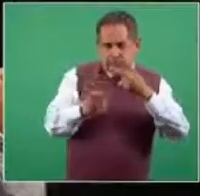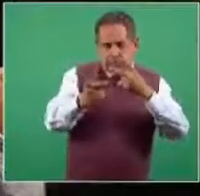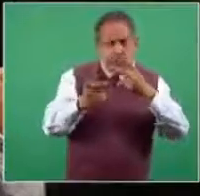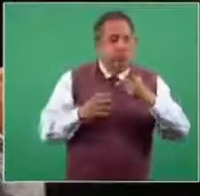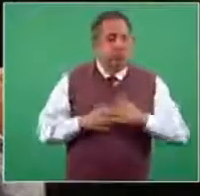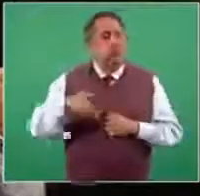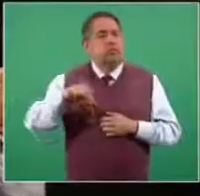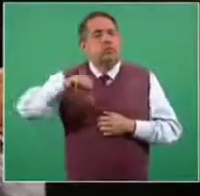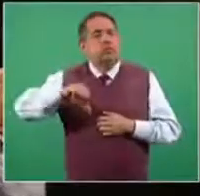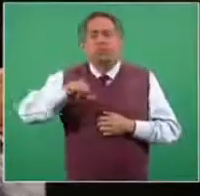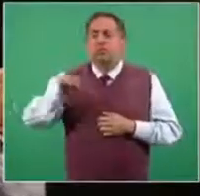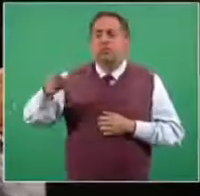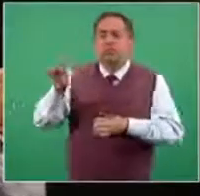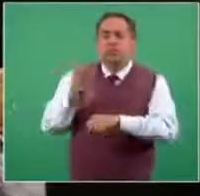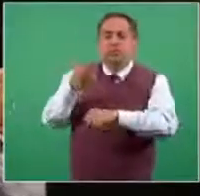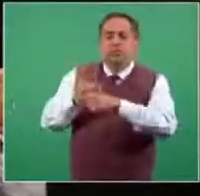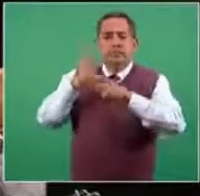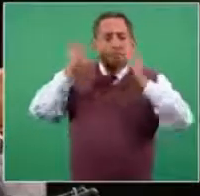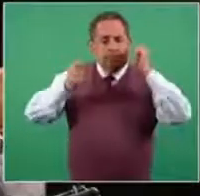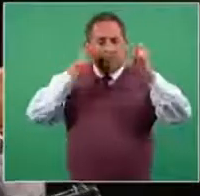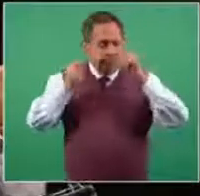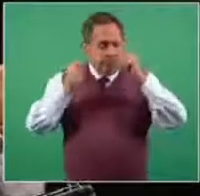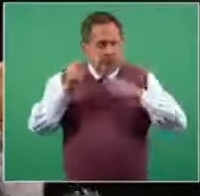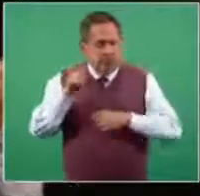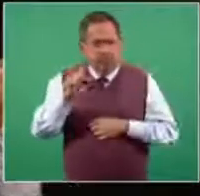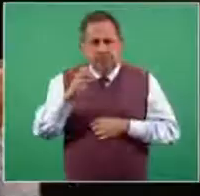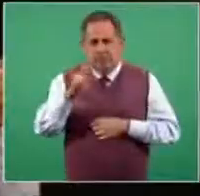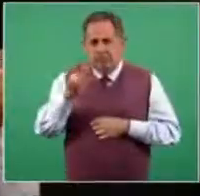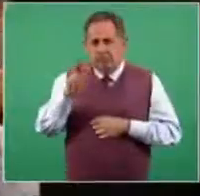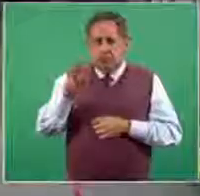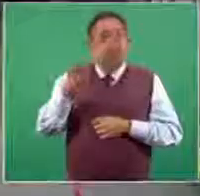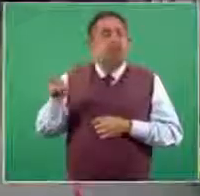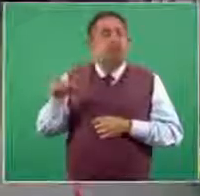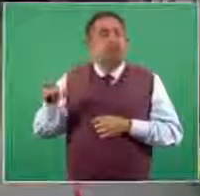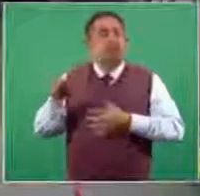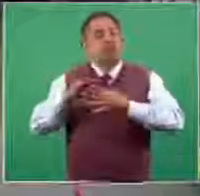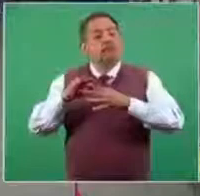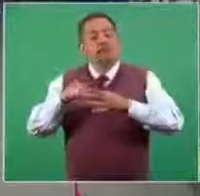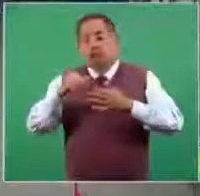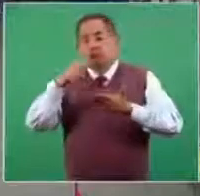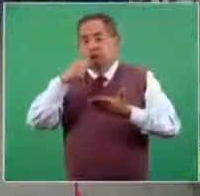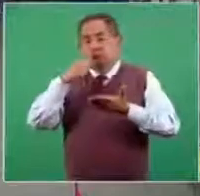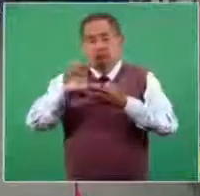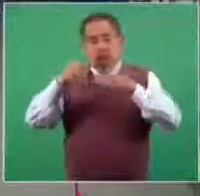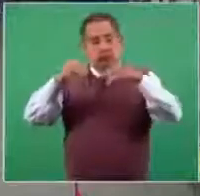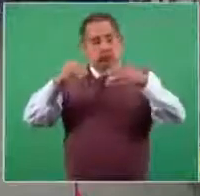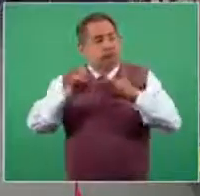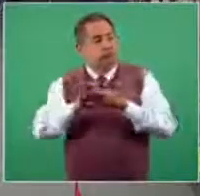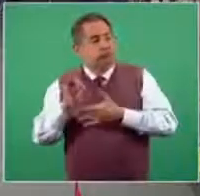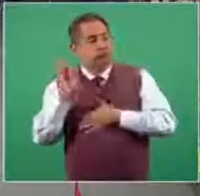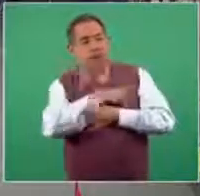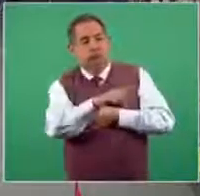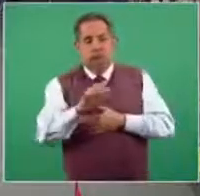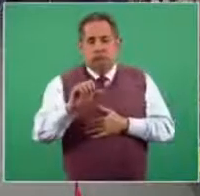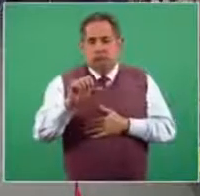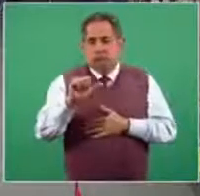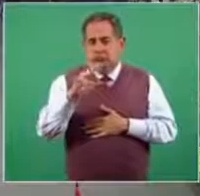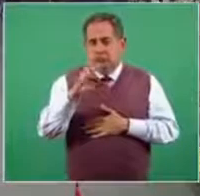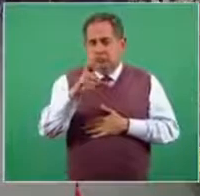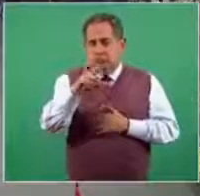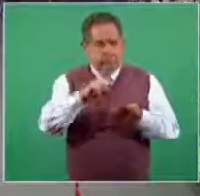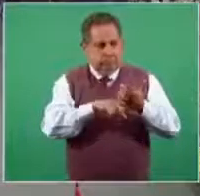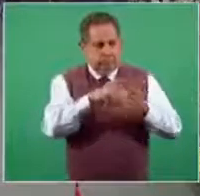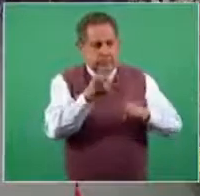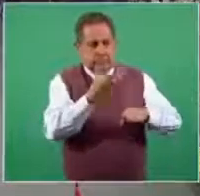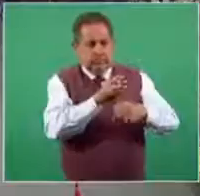Hoy el secretario de Turismo mandó un documento al secretario del COSER para que el